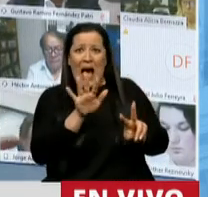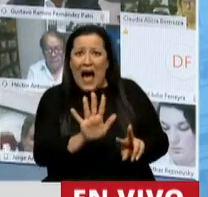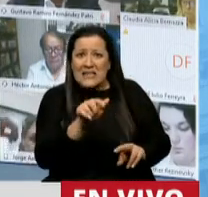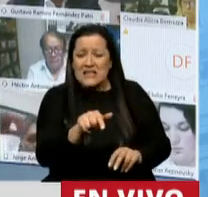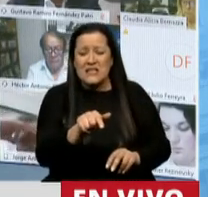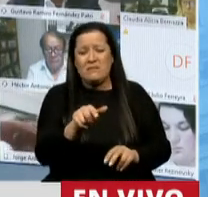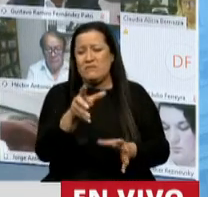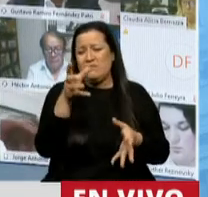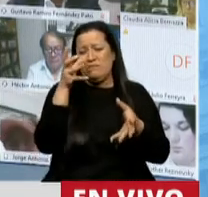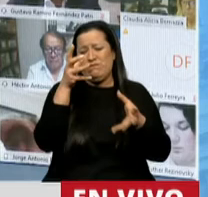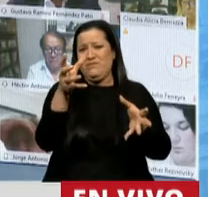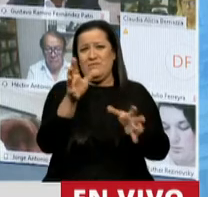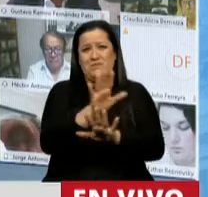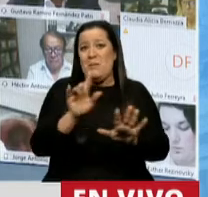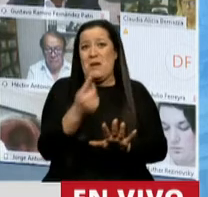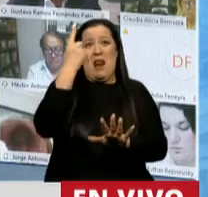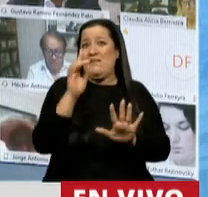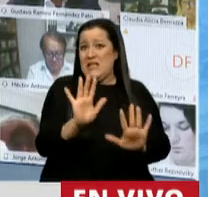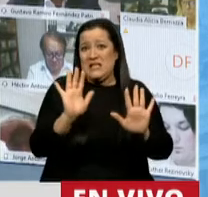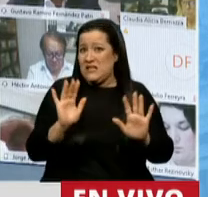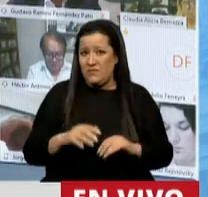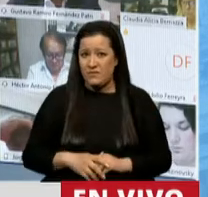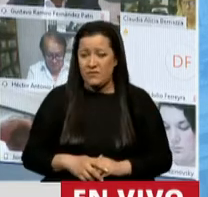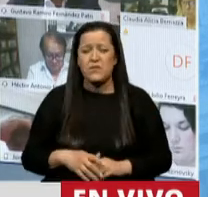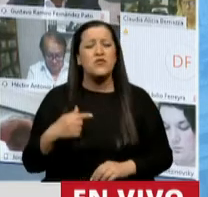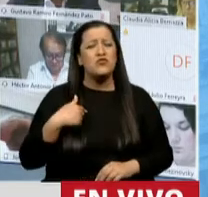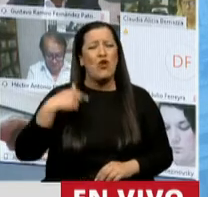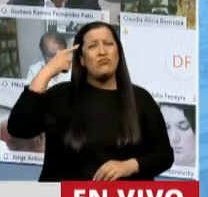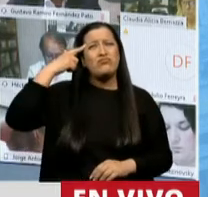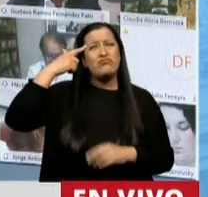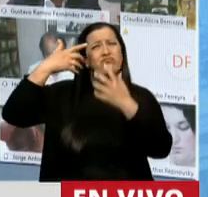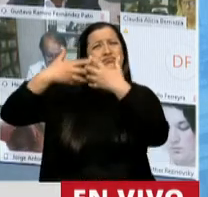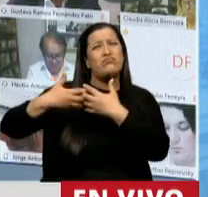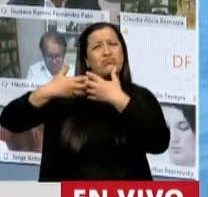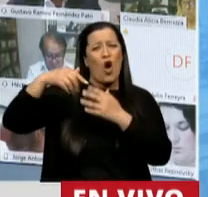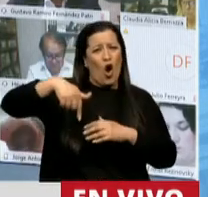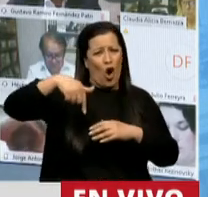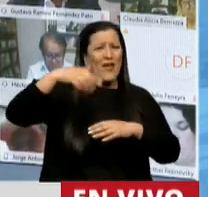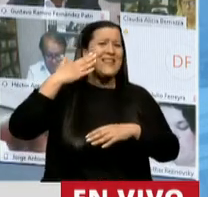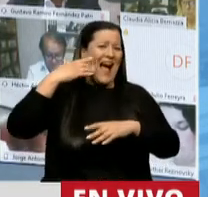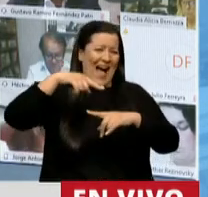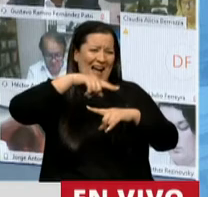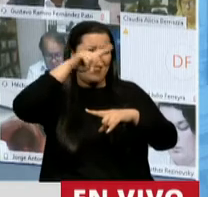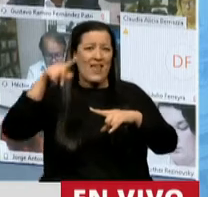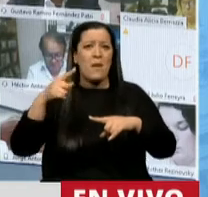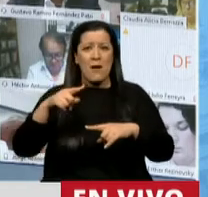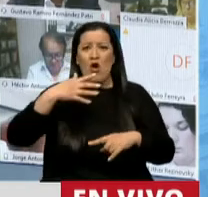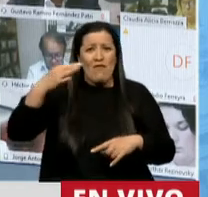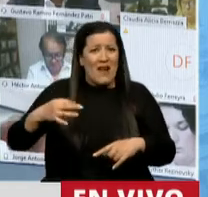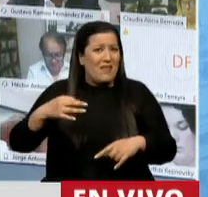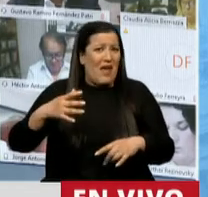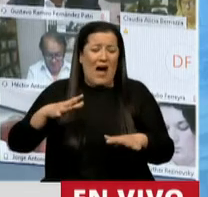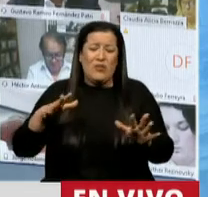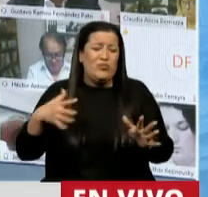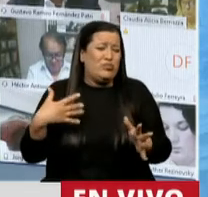Y cuando pienso, o cuando pensaba durante la tarde, porque la verdad es que a mí me conmocionó muchísimo